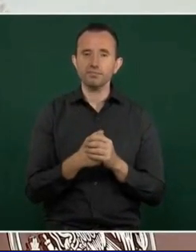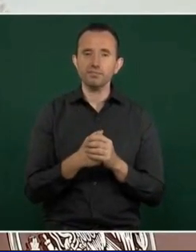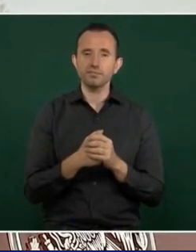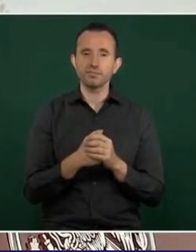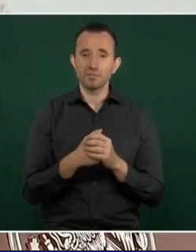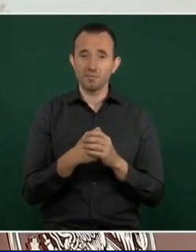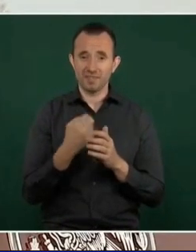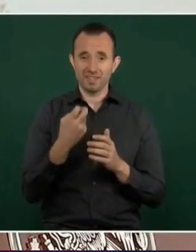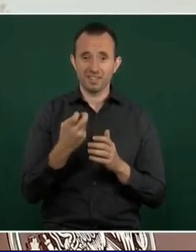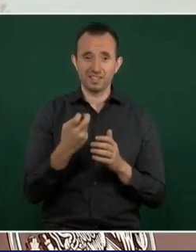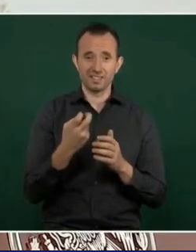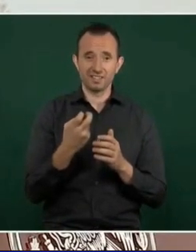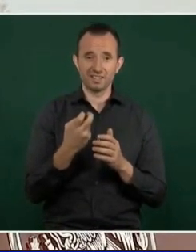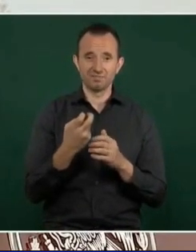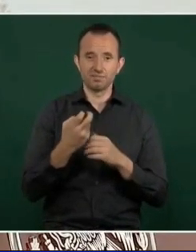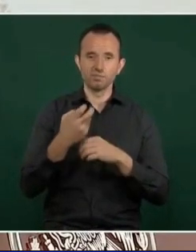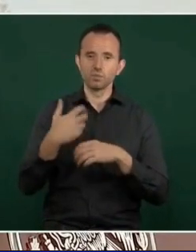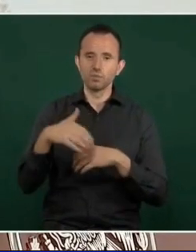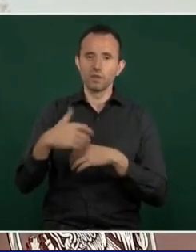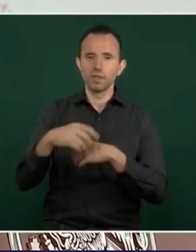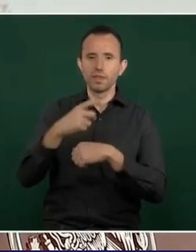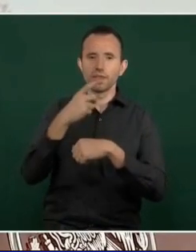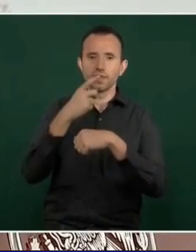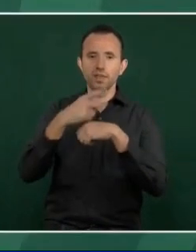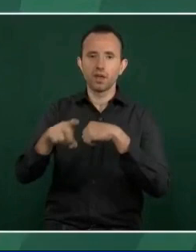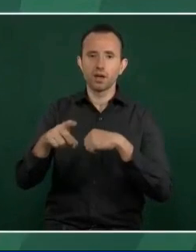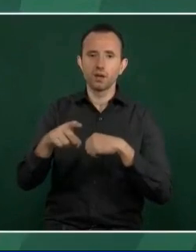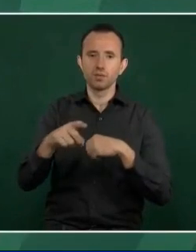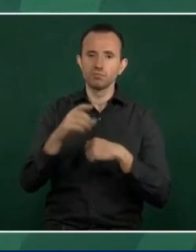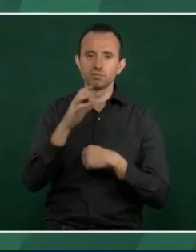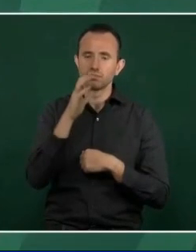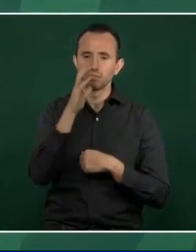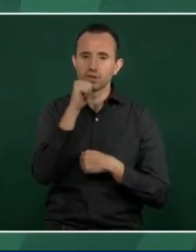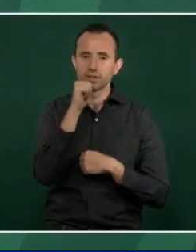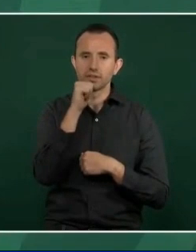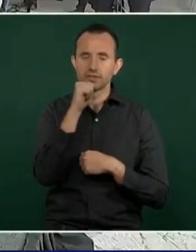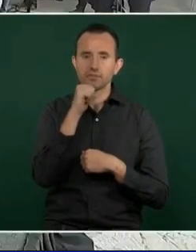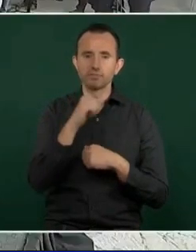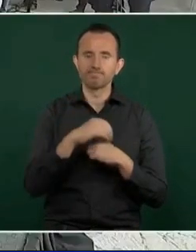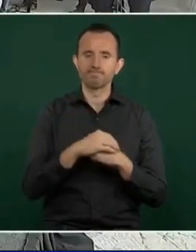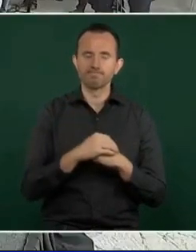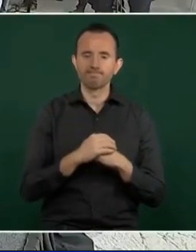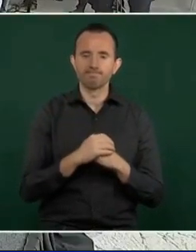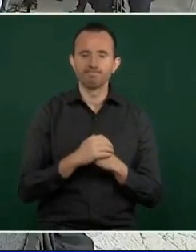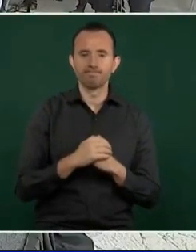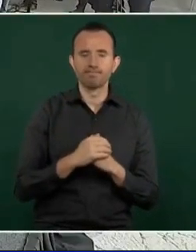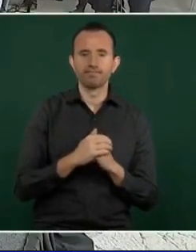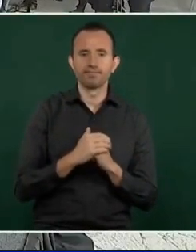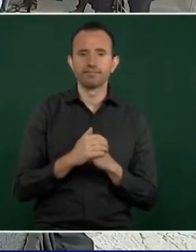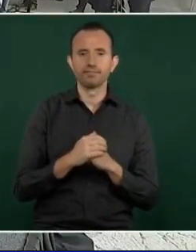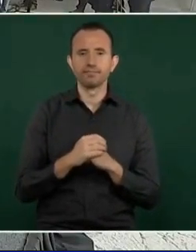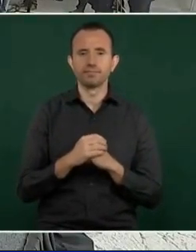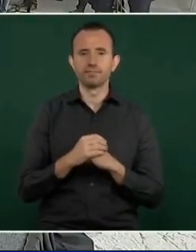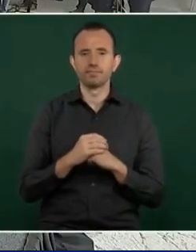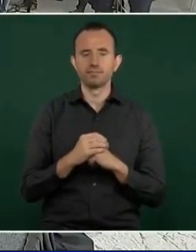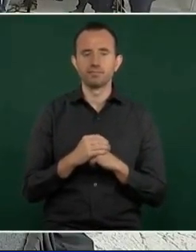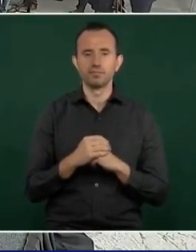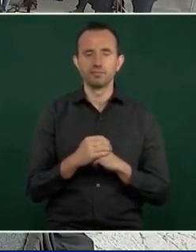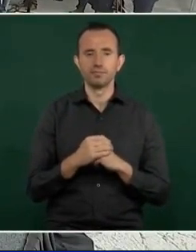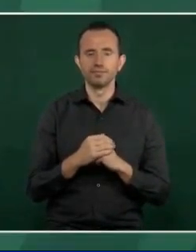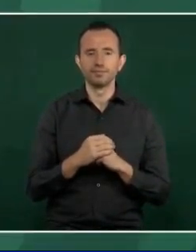delitos no prescribe. ¿Es una mancha más para las Fuerzas Armadas, presidente? Yo siento que